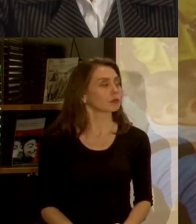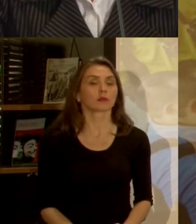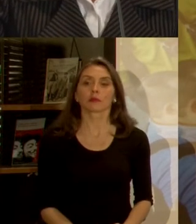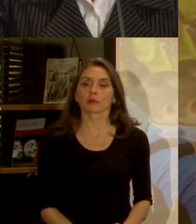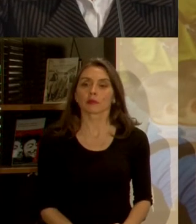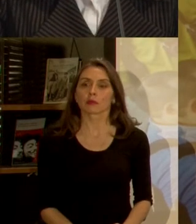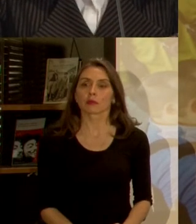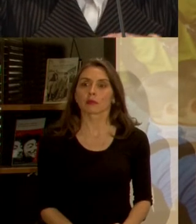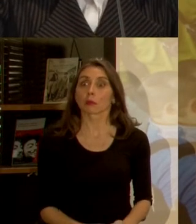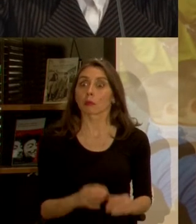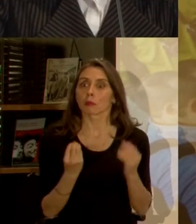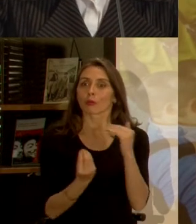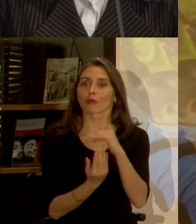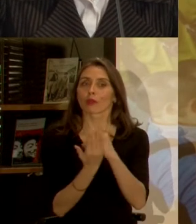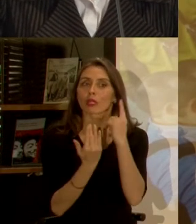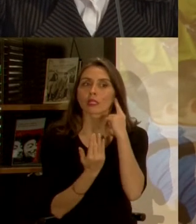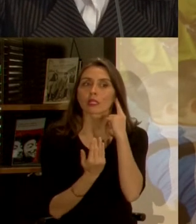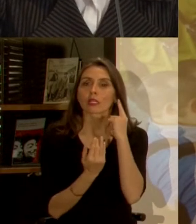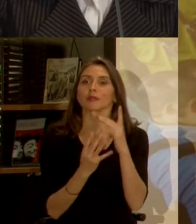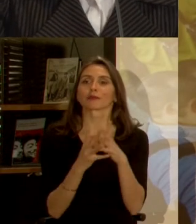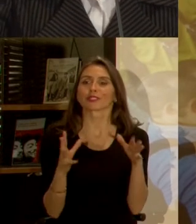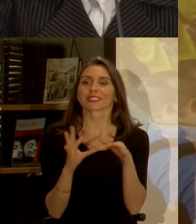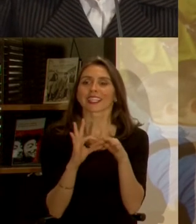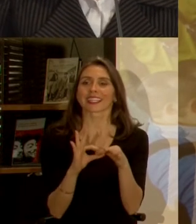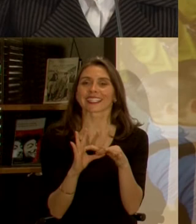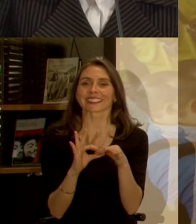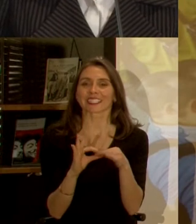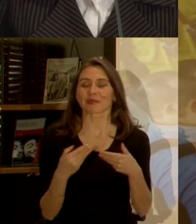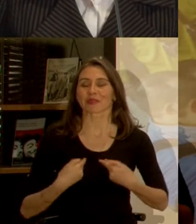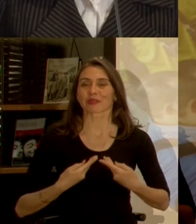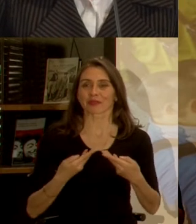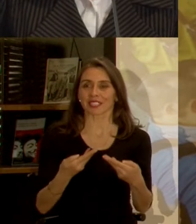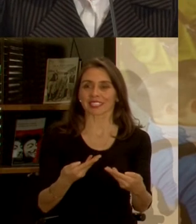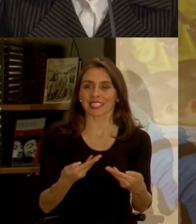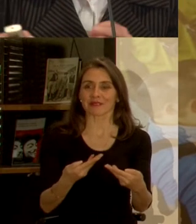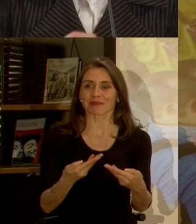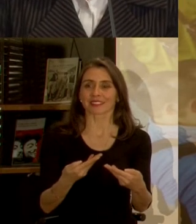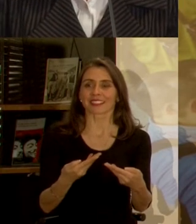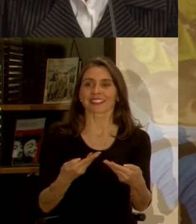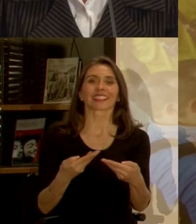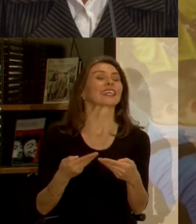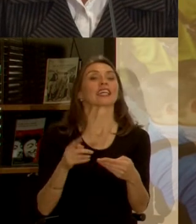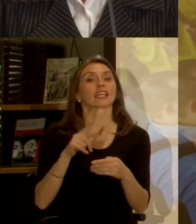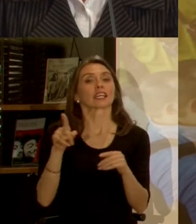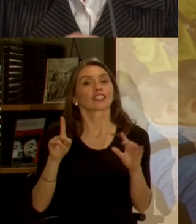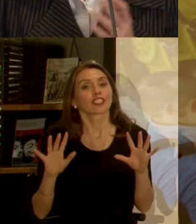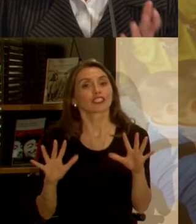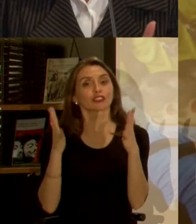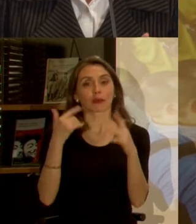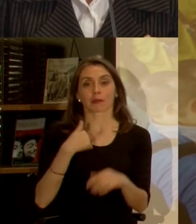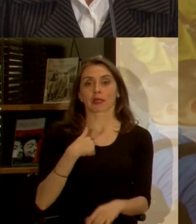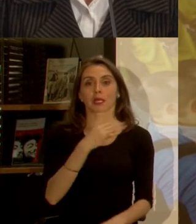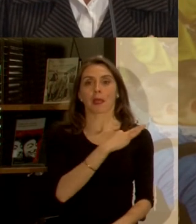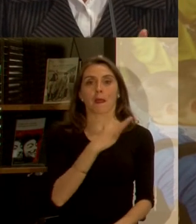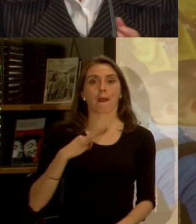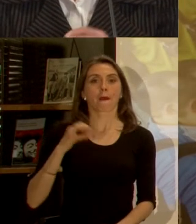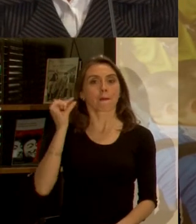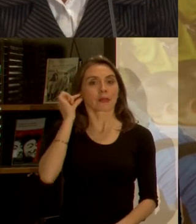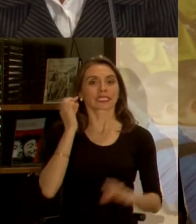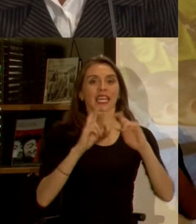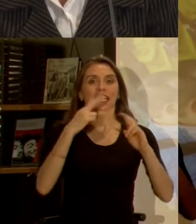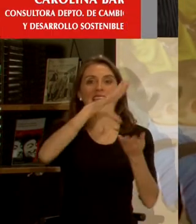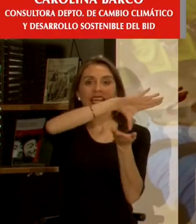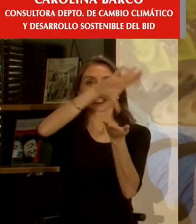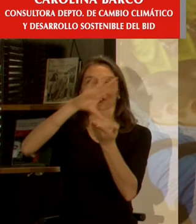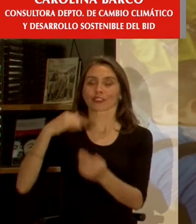Muy buenos días y muchas gracias por esta invitación y si se sorprenden que de ministra de Relaciones Exteriores